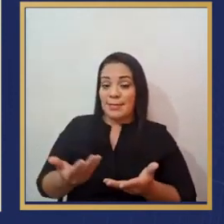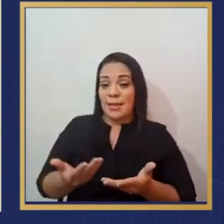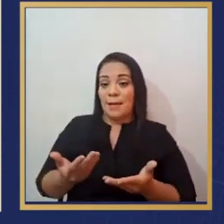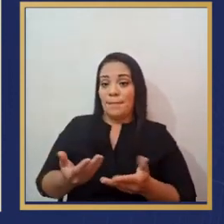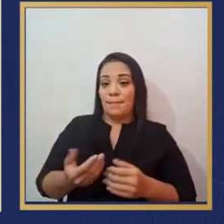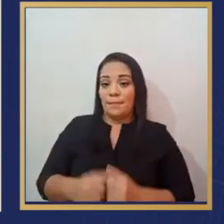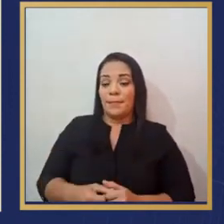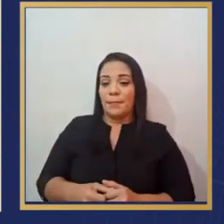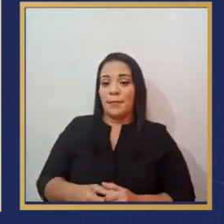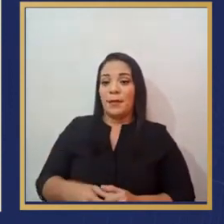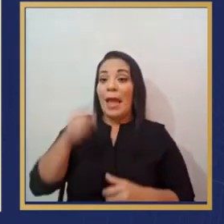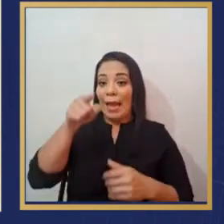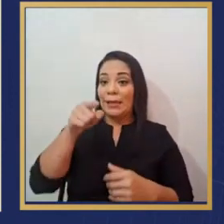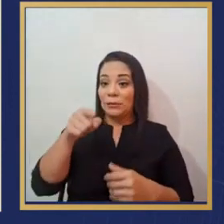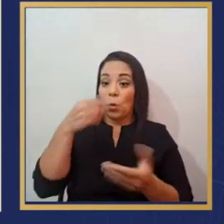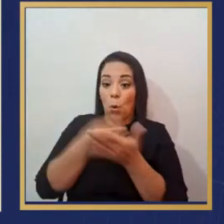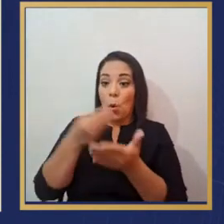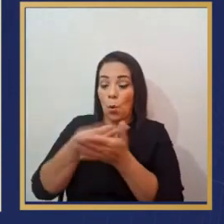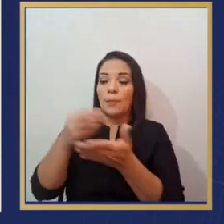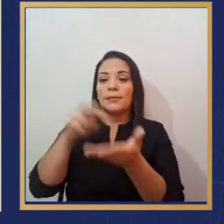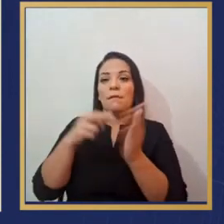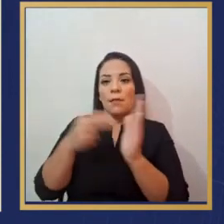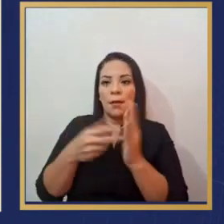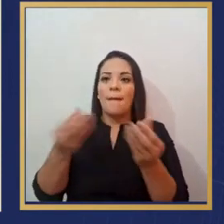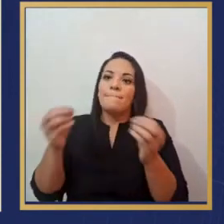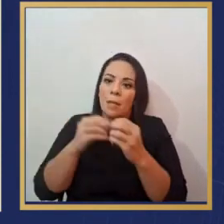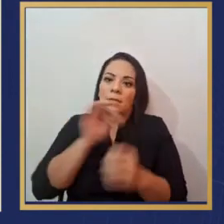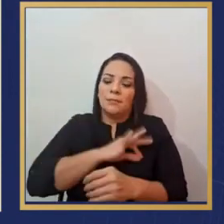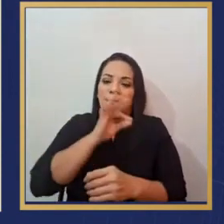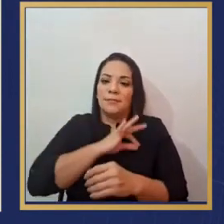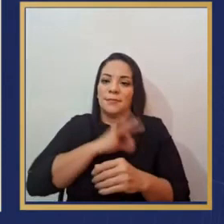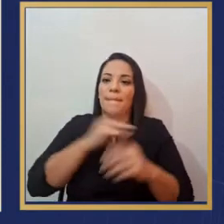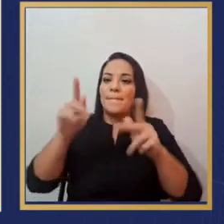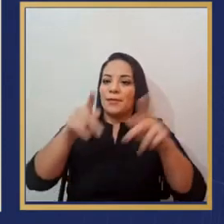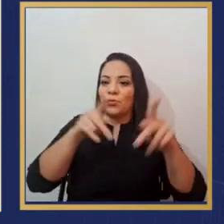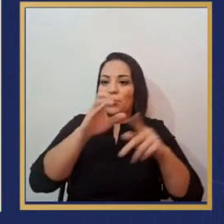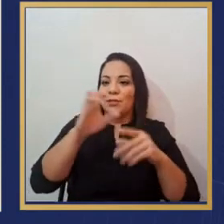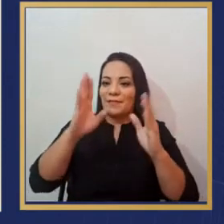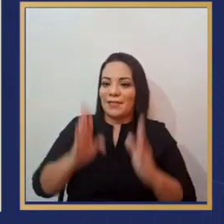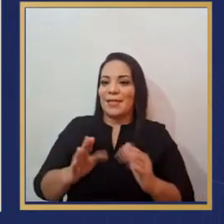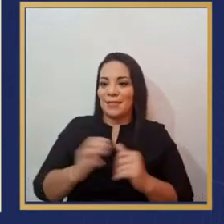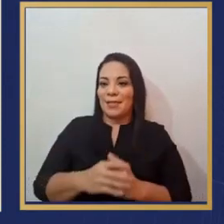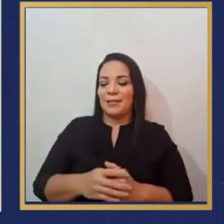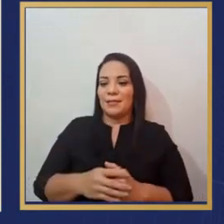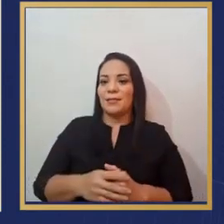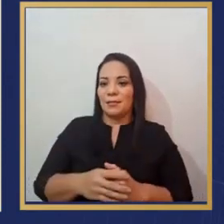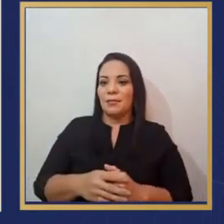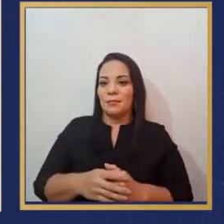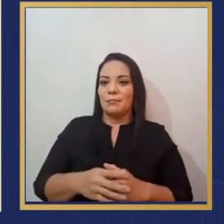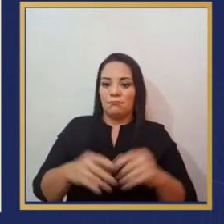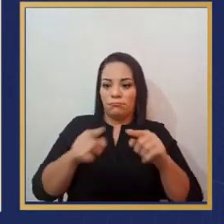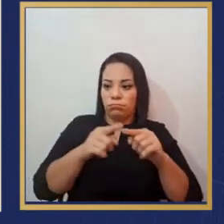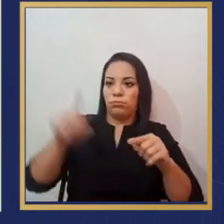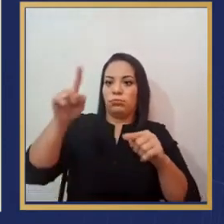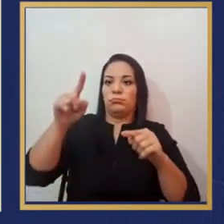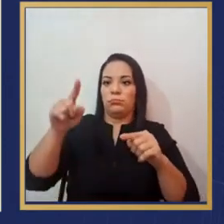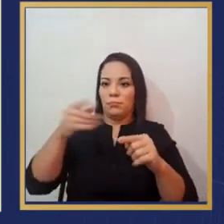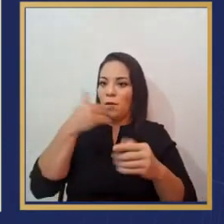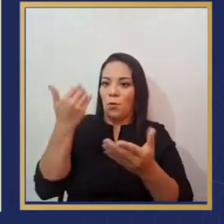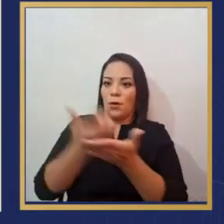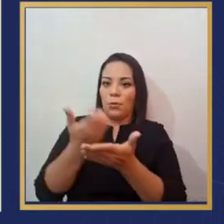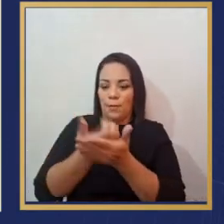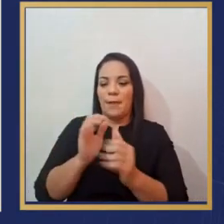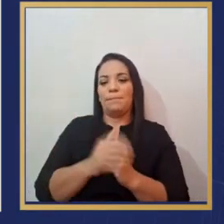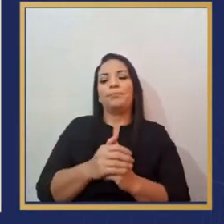más esto se dé, es que se está beneficiando un mayor número de costarricenses y de personas de ese crecimiento económico. La otra buena